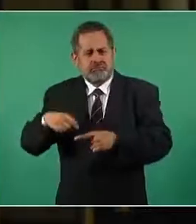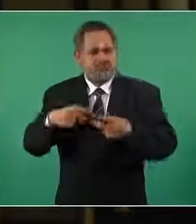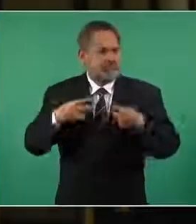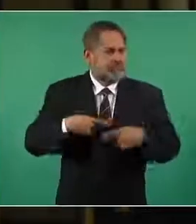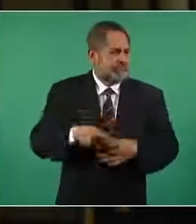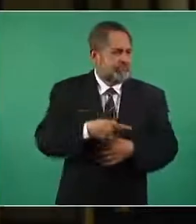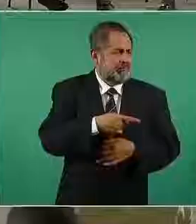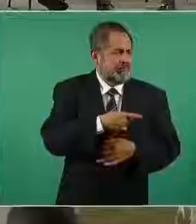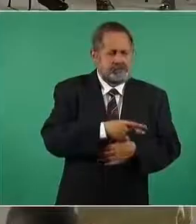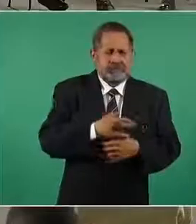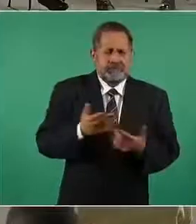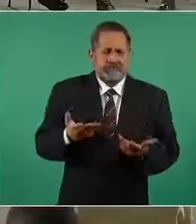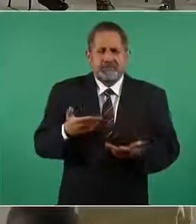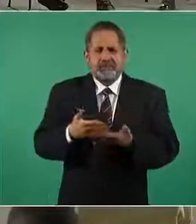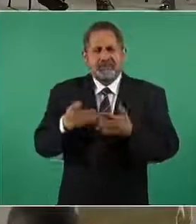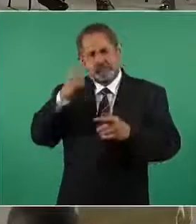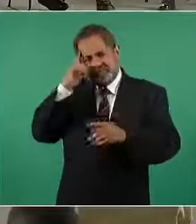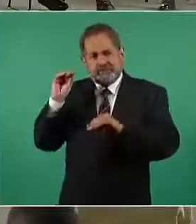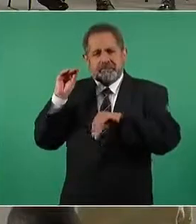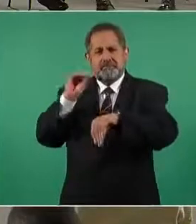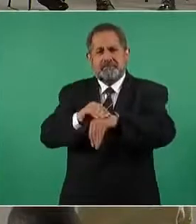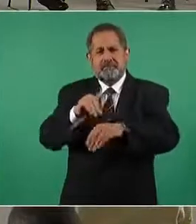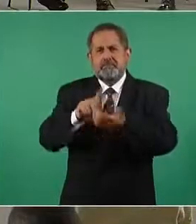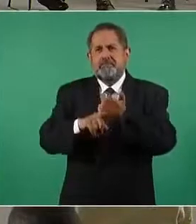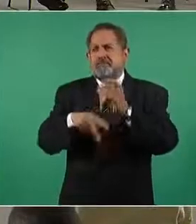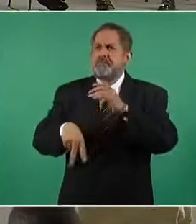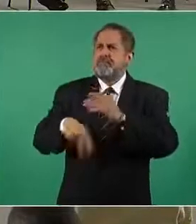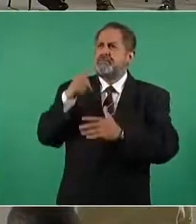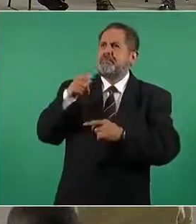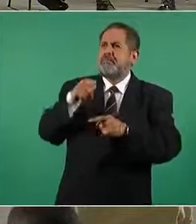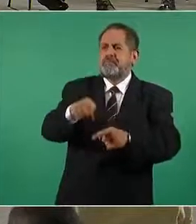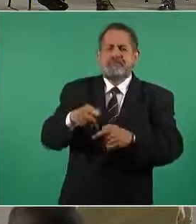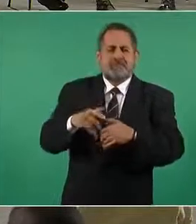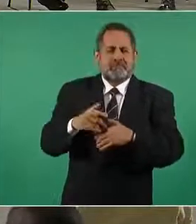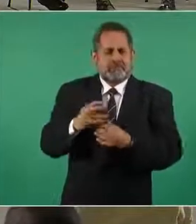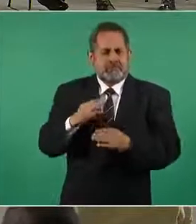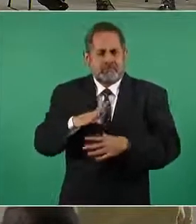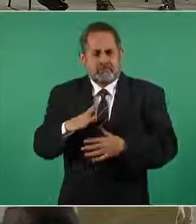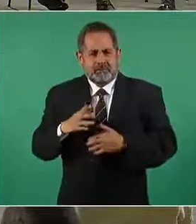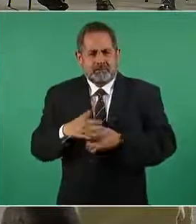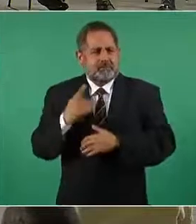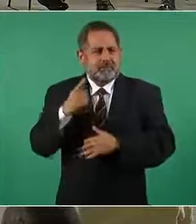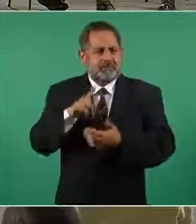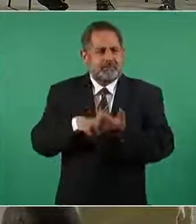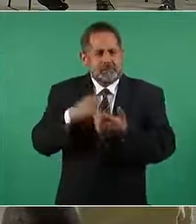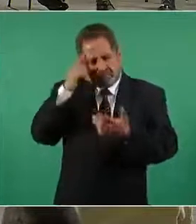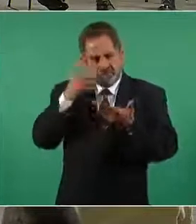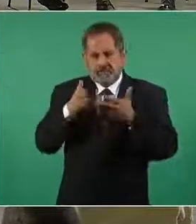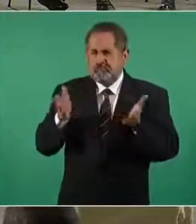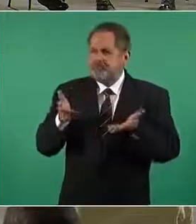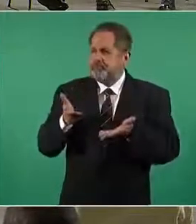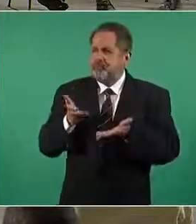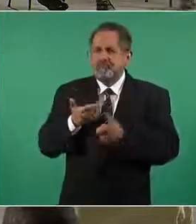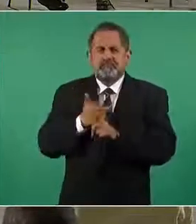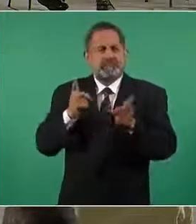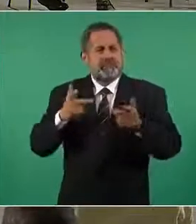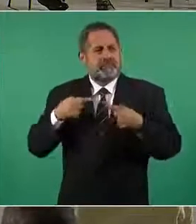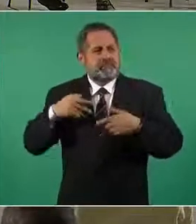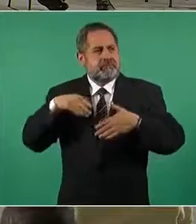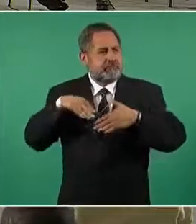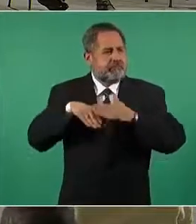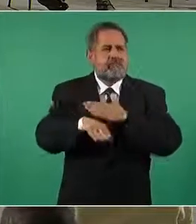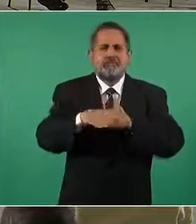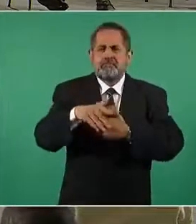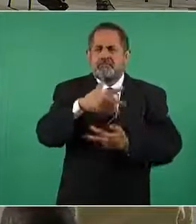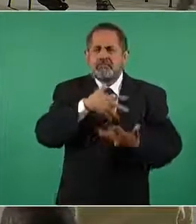pensaría de esta estatua que va a quedar vacía en Los Pinos gracias a que usted decidió abrirlo al público y a su vez